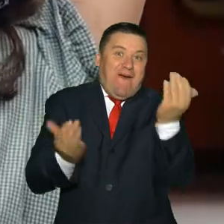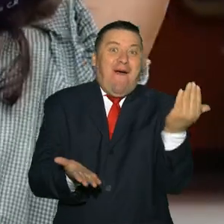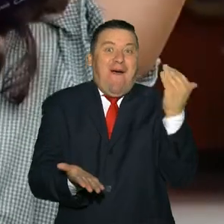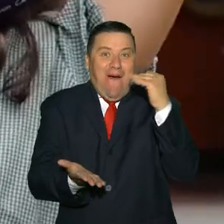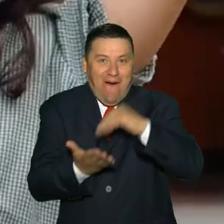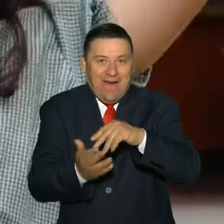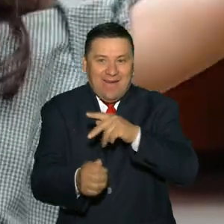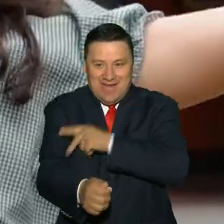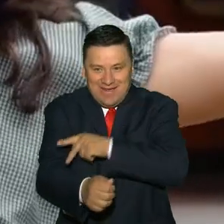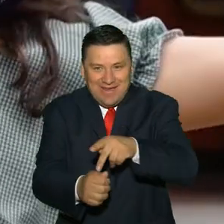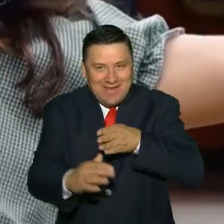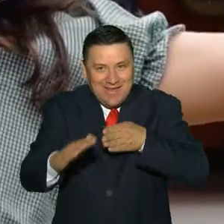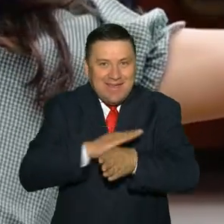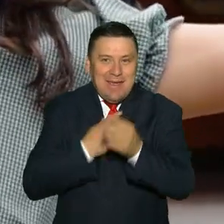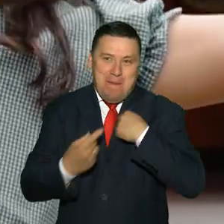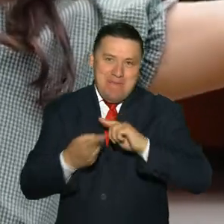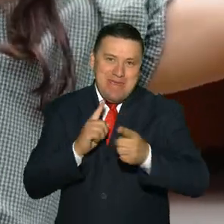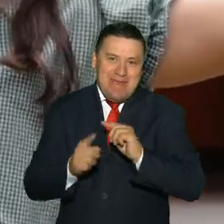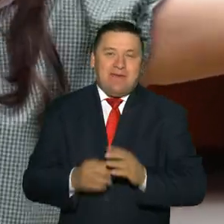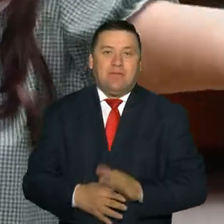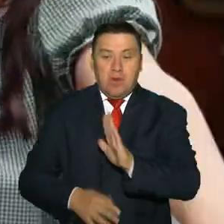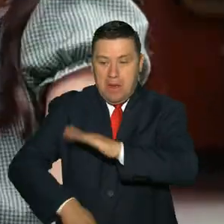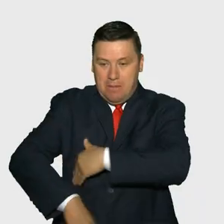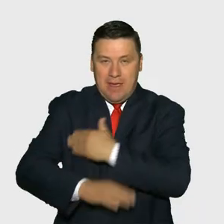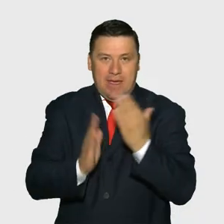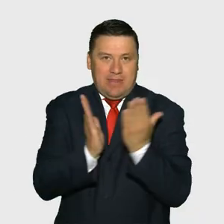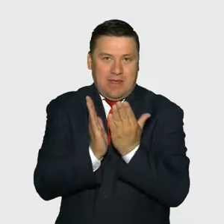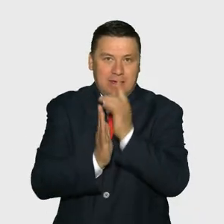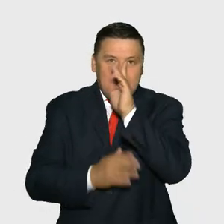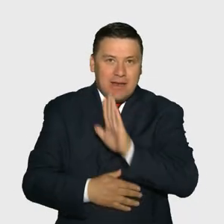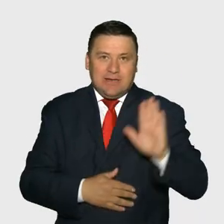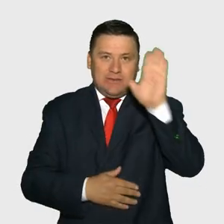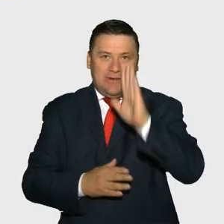feliz de volver al jardín con mis amiguitos.